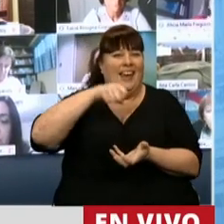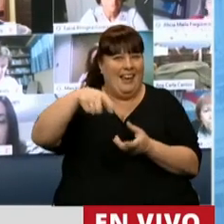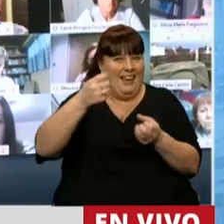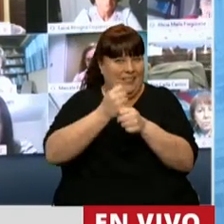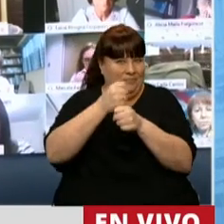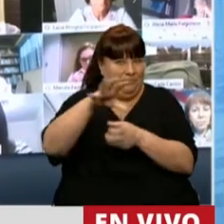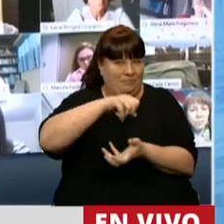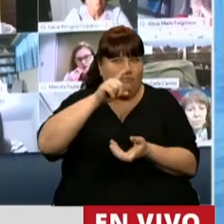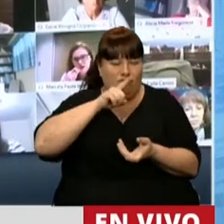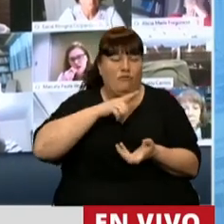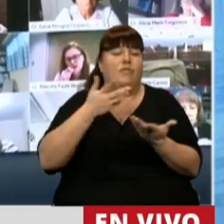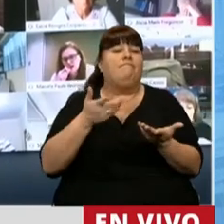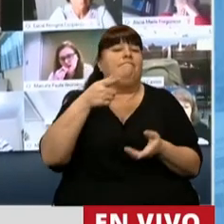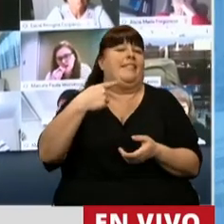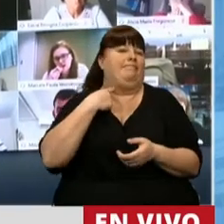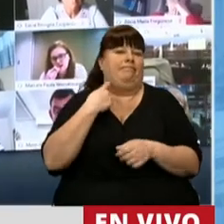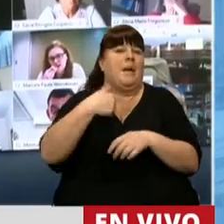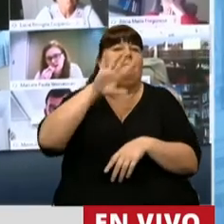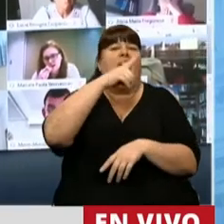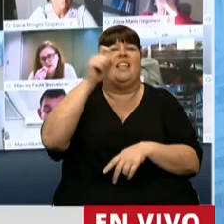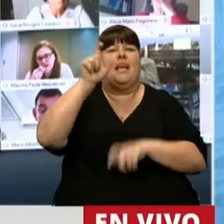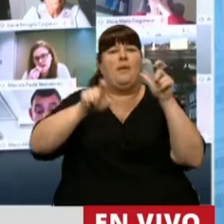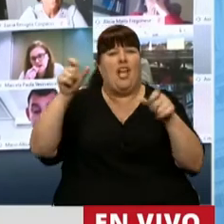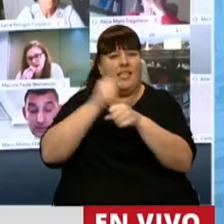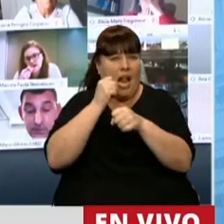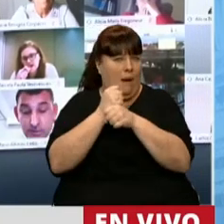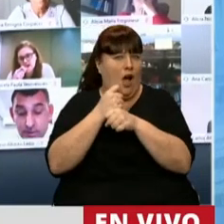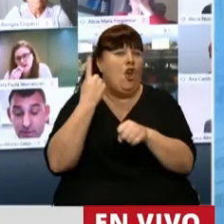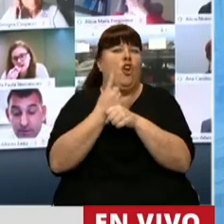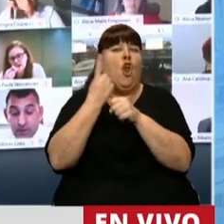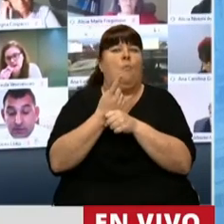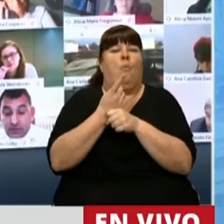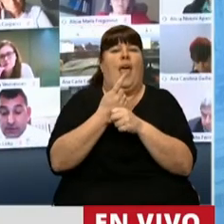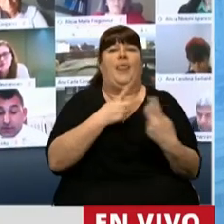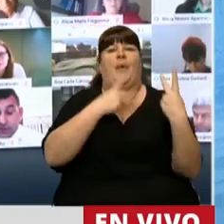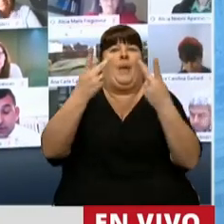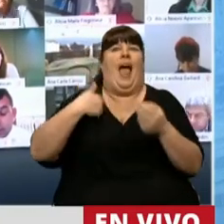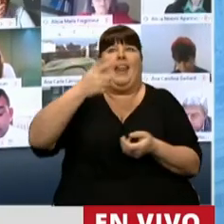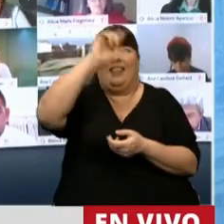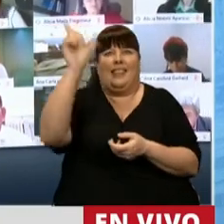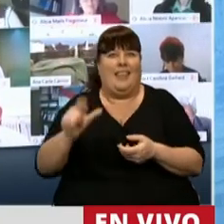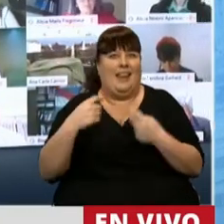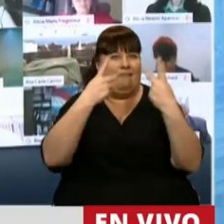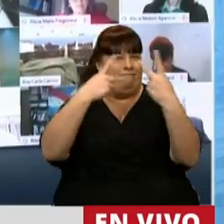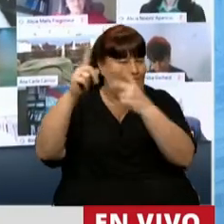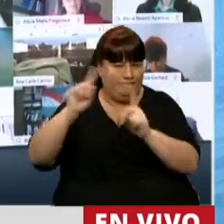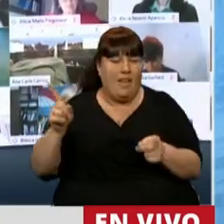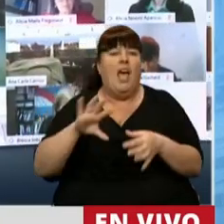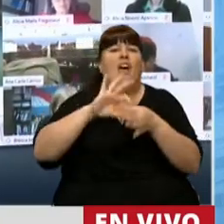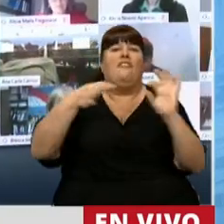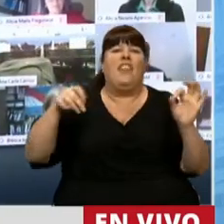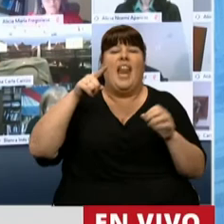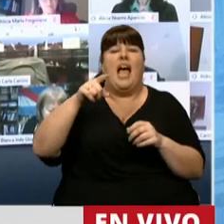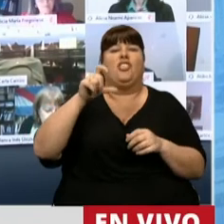sector, lo que imposibilitó a cientos de trabajadores poder trasladarse en el país. La Federación